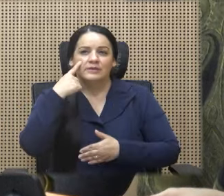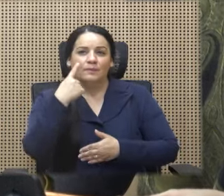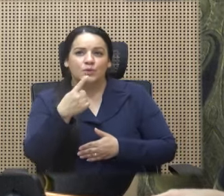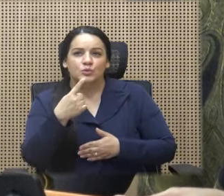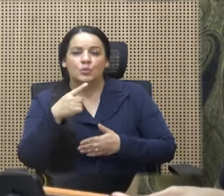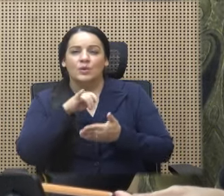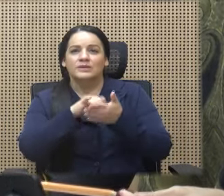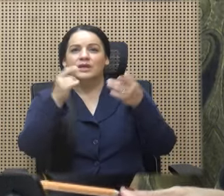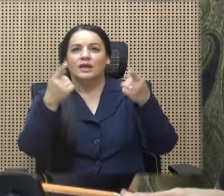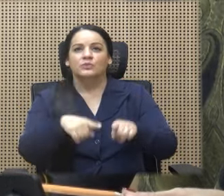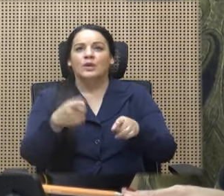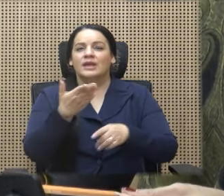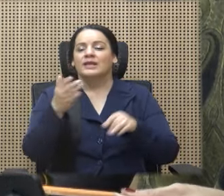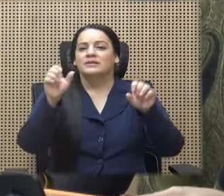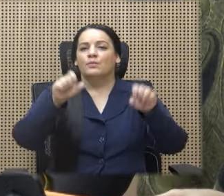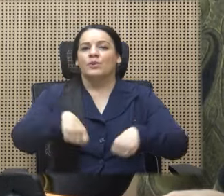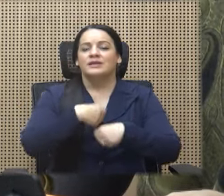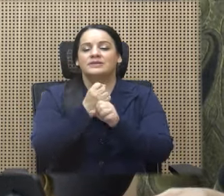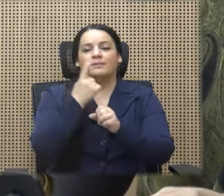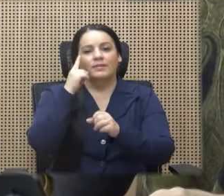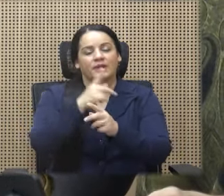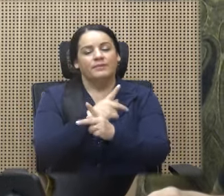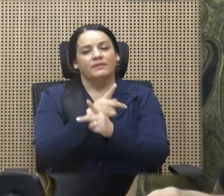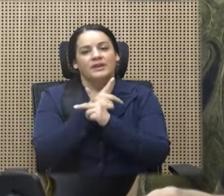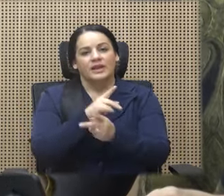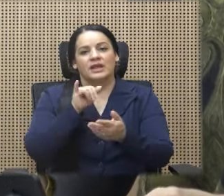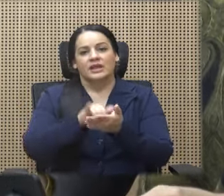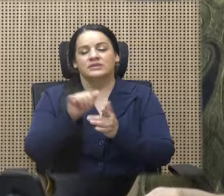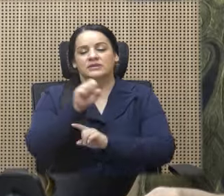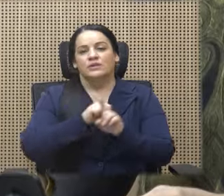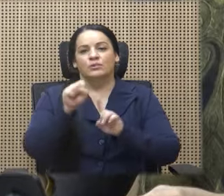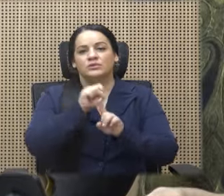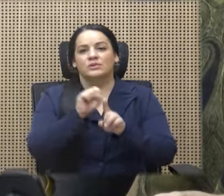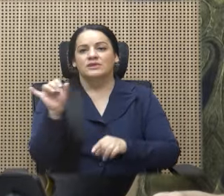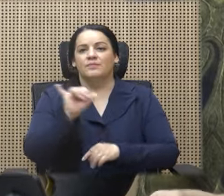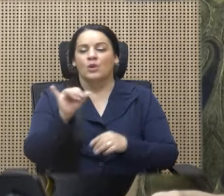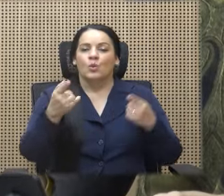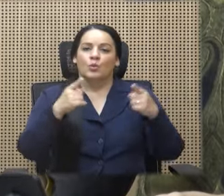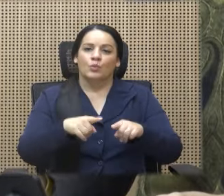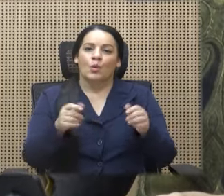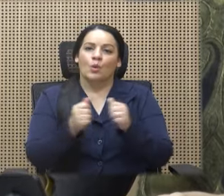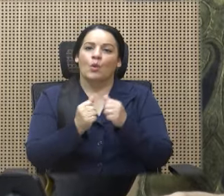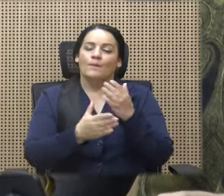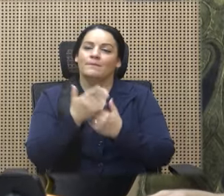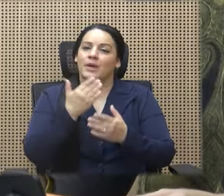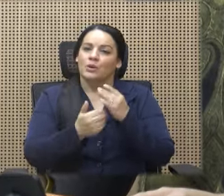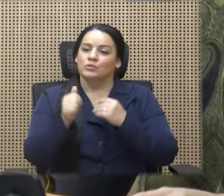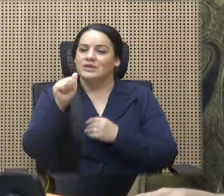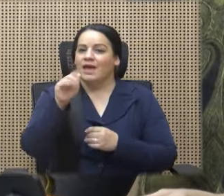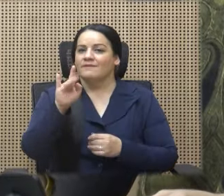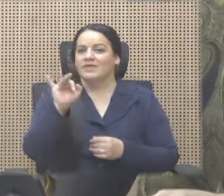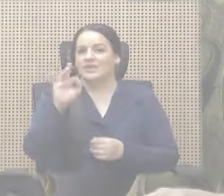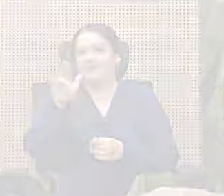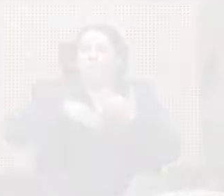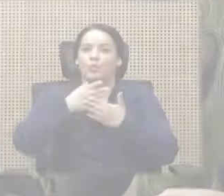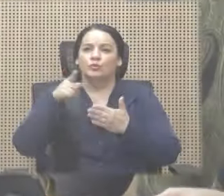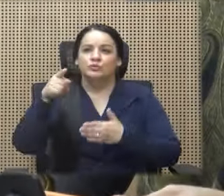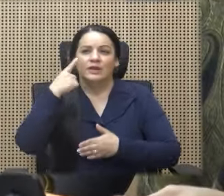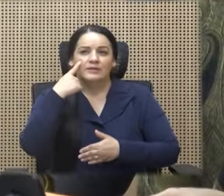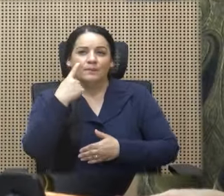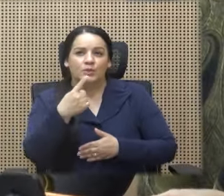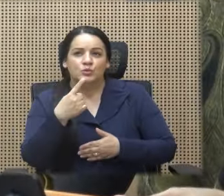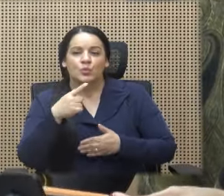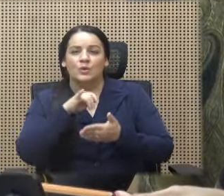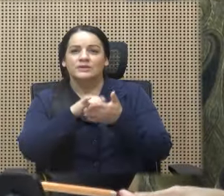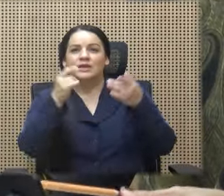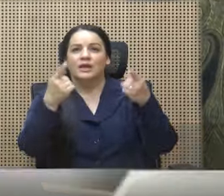La diputada Andrea Álvarez de Liberación Nacional preguntó qué se puede hacer para prevenir estas situaciones en el futuro. ¿Qué